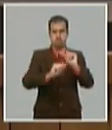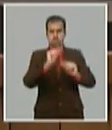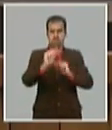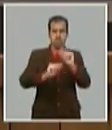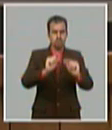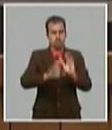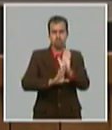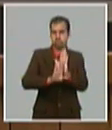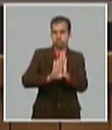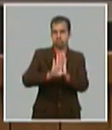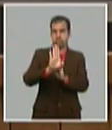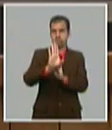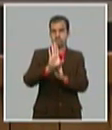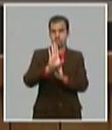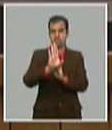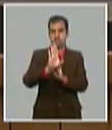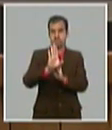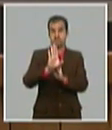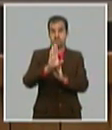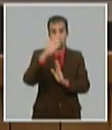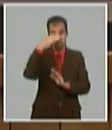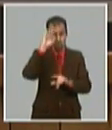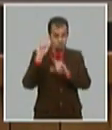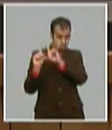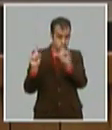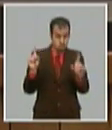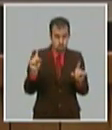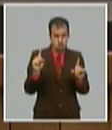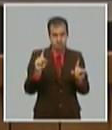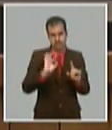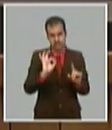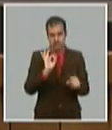el paso del país a la nueva normalidad